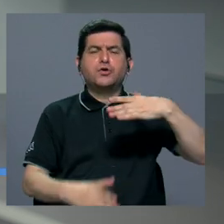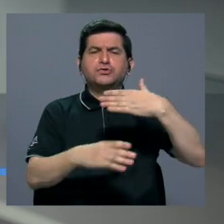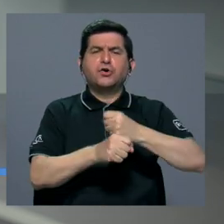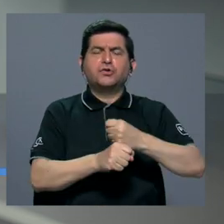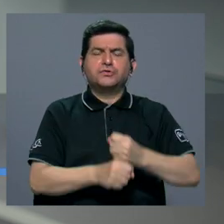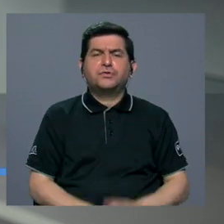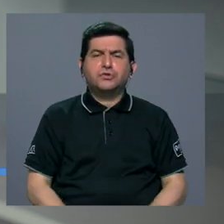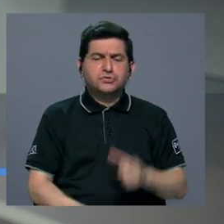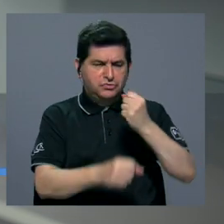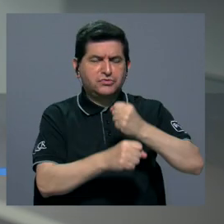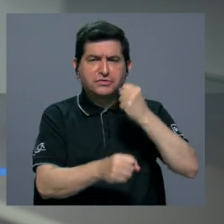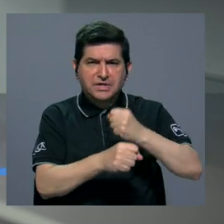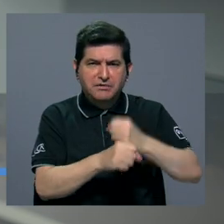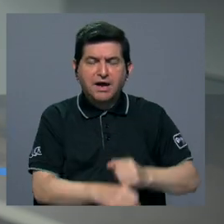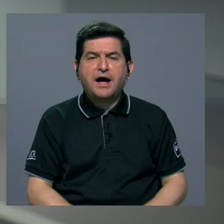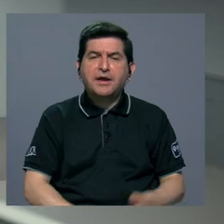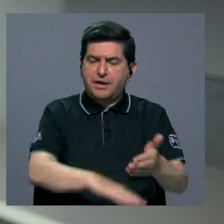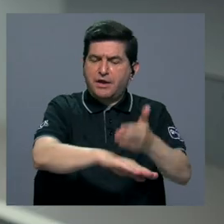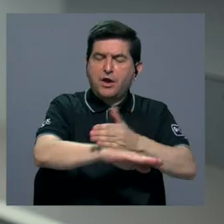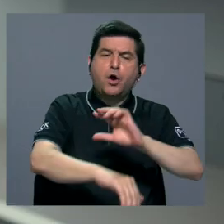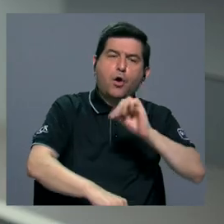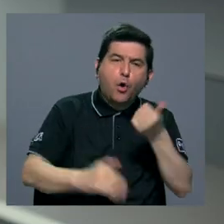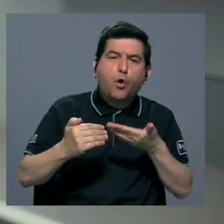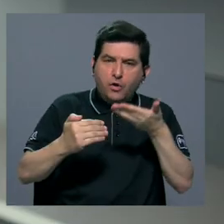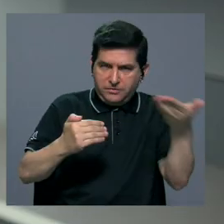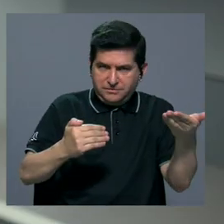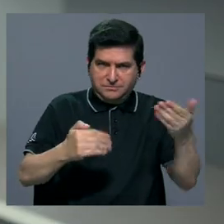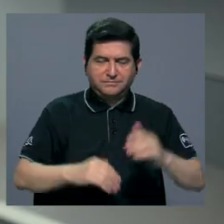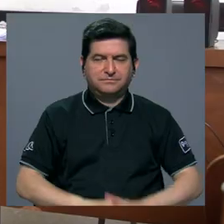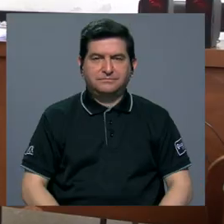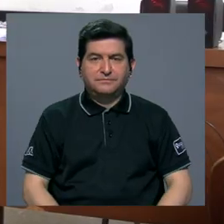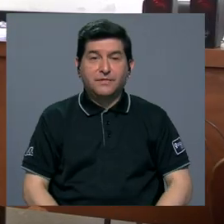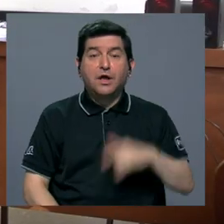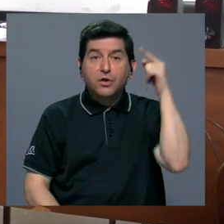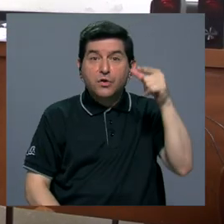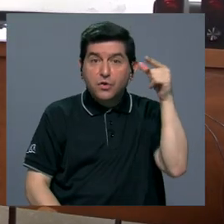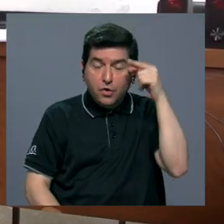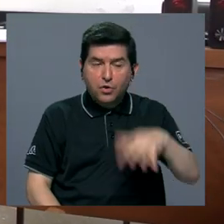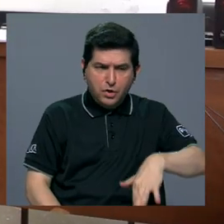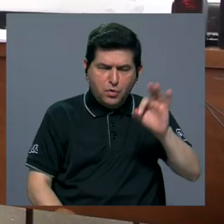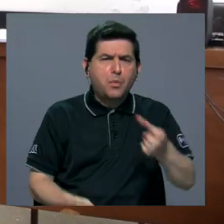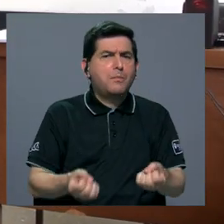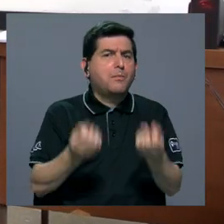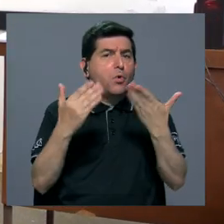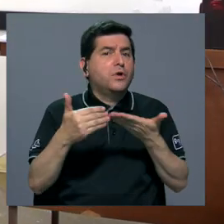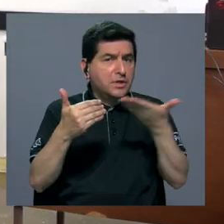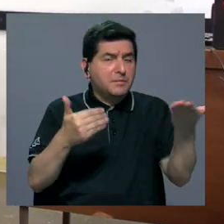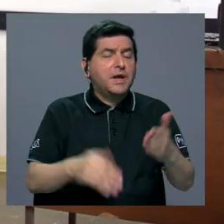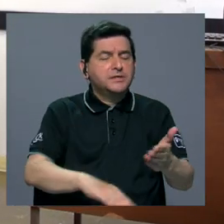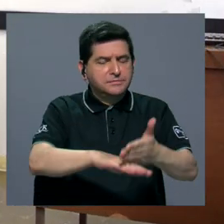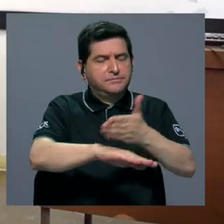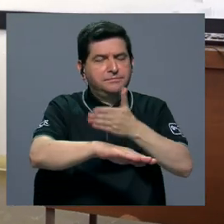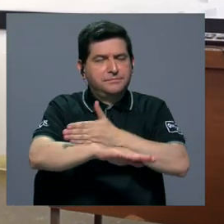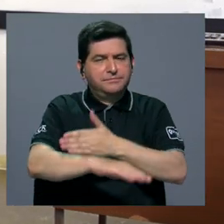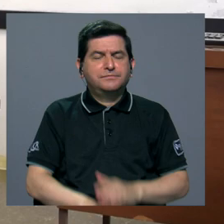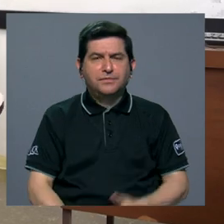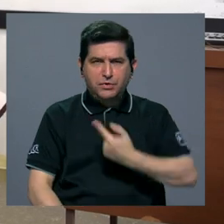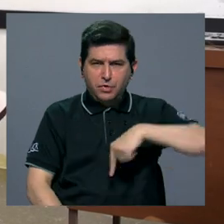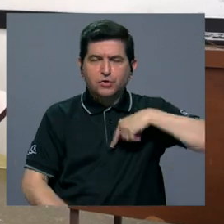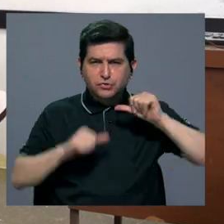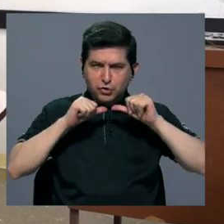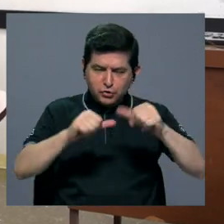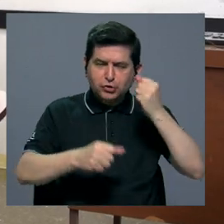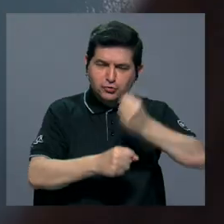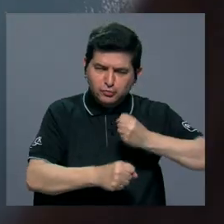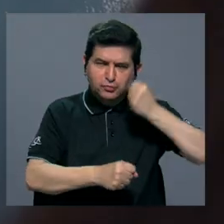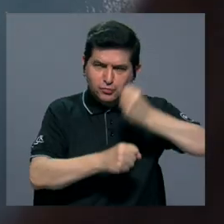haciendo, estamos trabajando en mejorar estos otros aspectos y por supuesto encontramos muchísimas áreas de mejora en las que estamos todavía